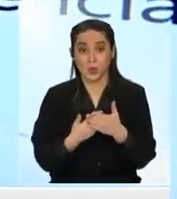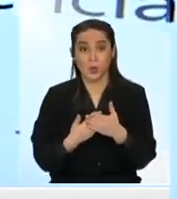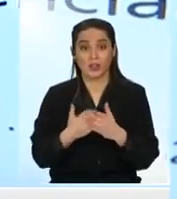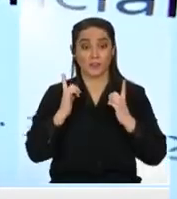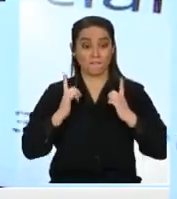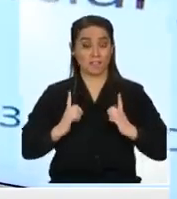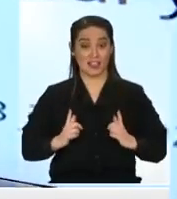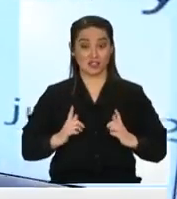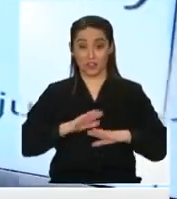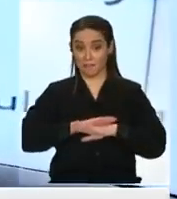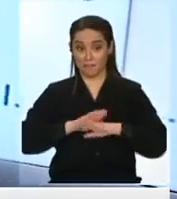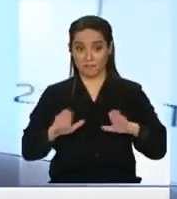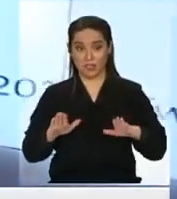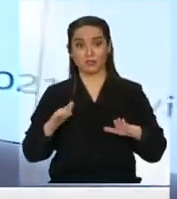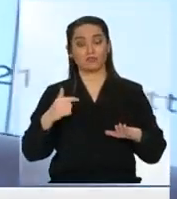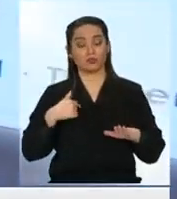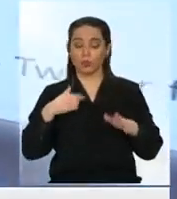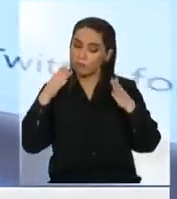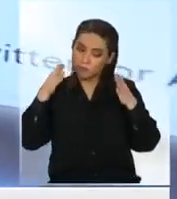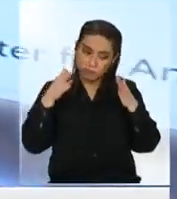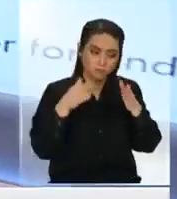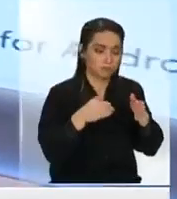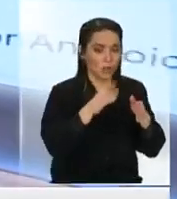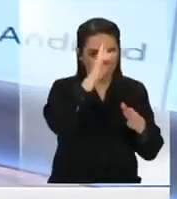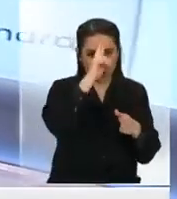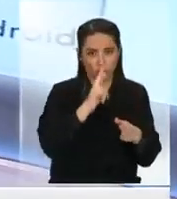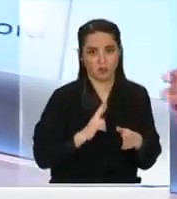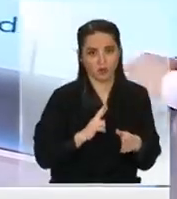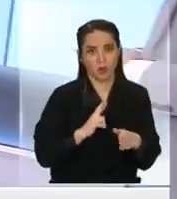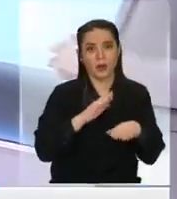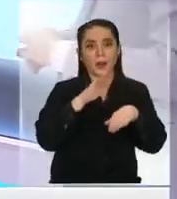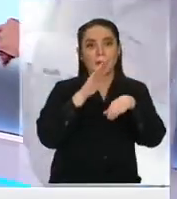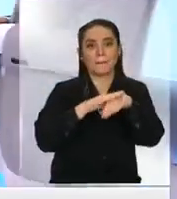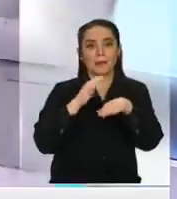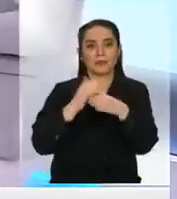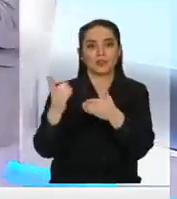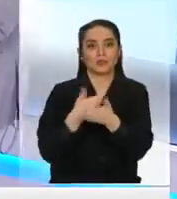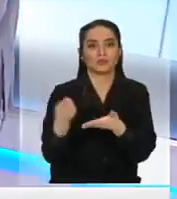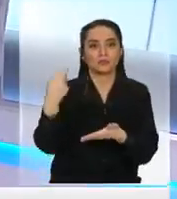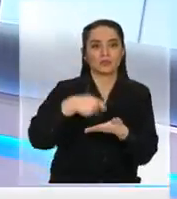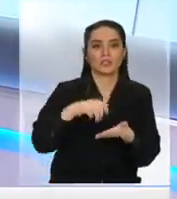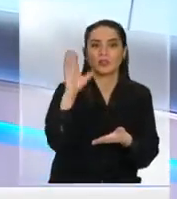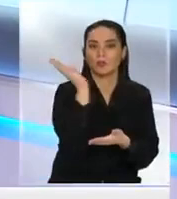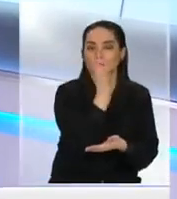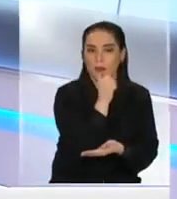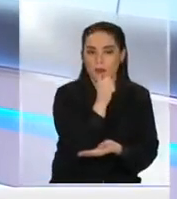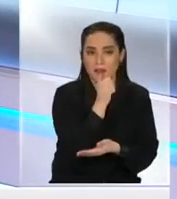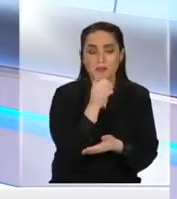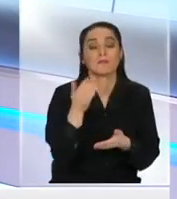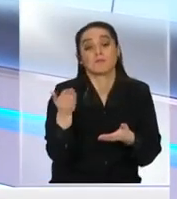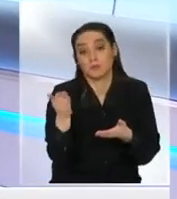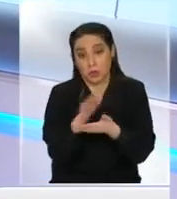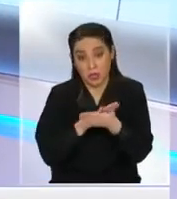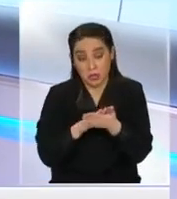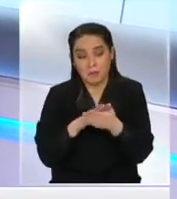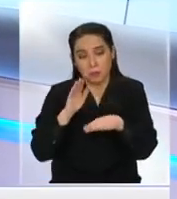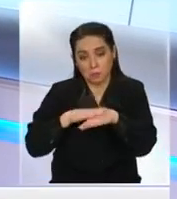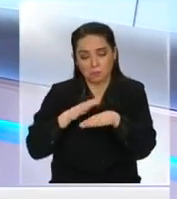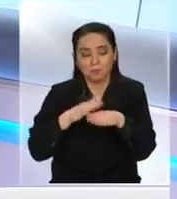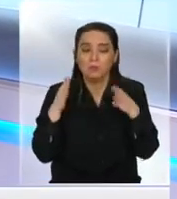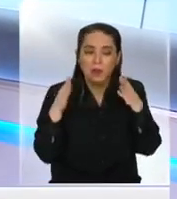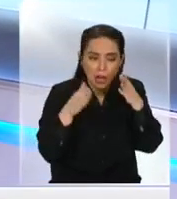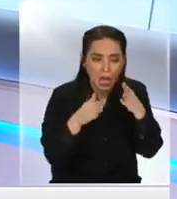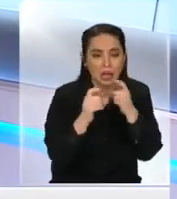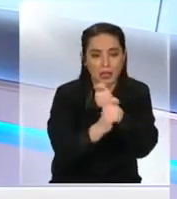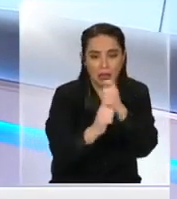me acaben los días de vacaciones uno toma permiso sin goce de sueldo de tal manera de poder dedicarme a la campaña y que la